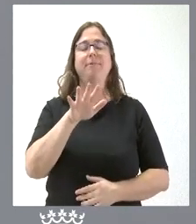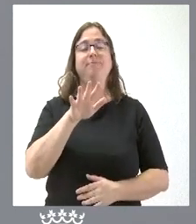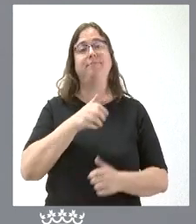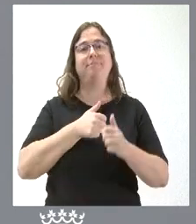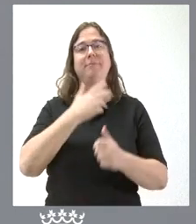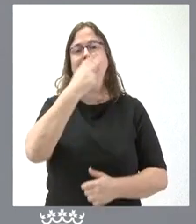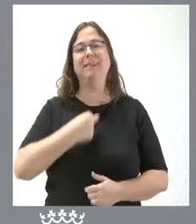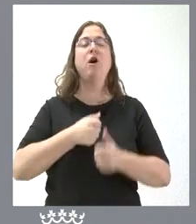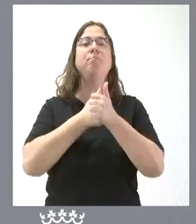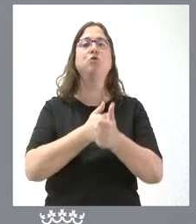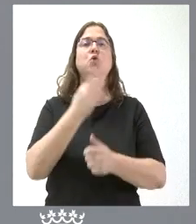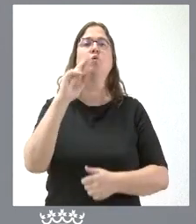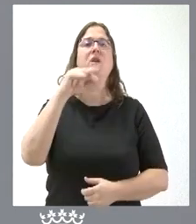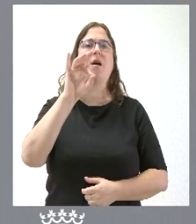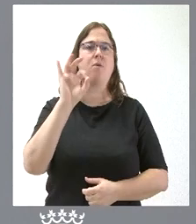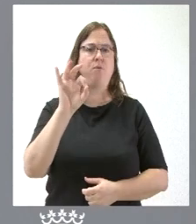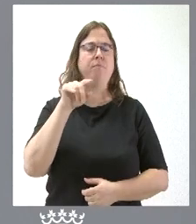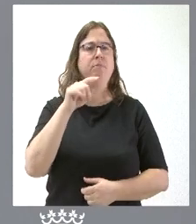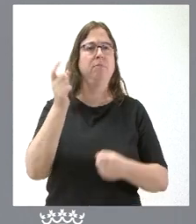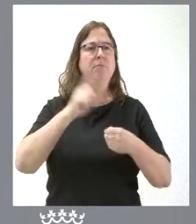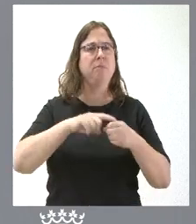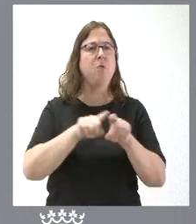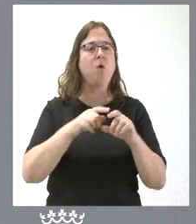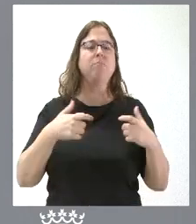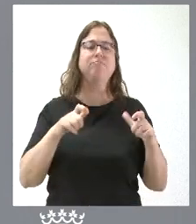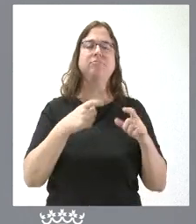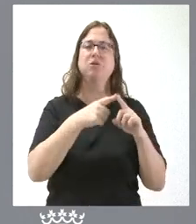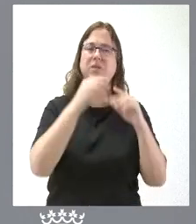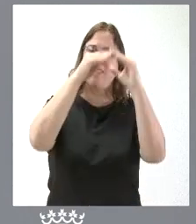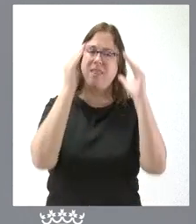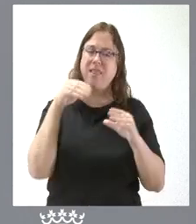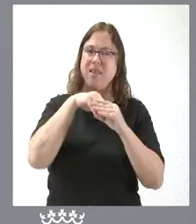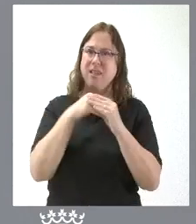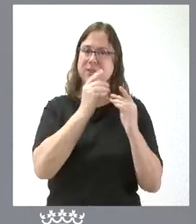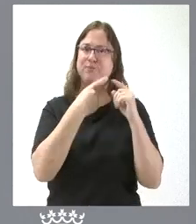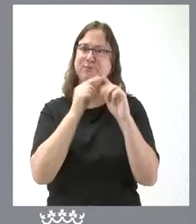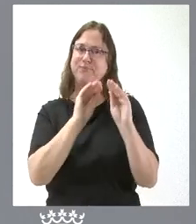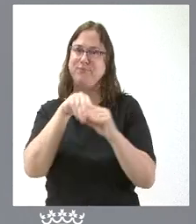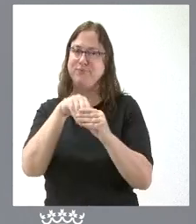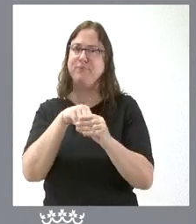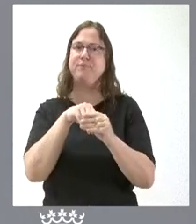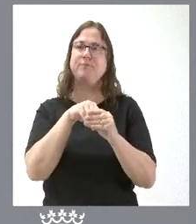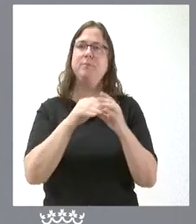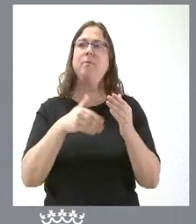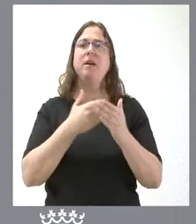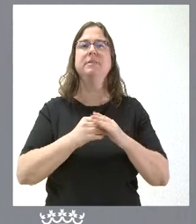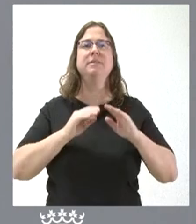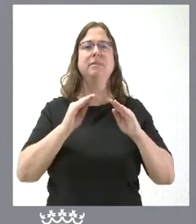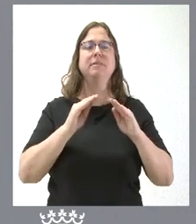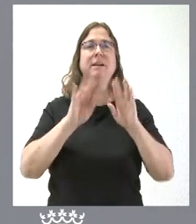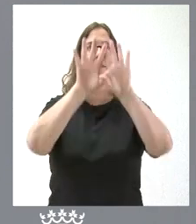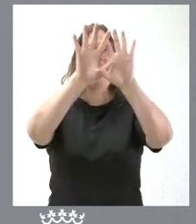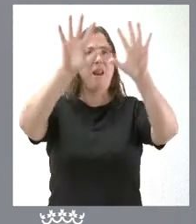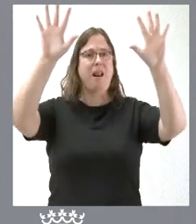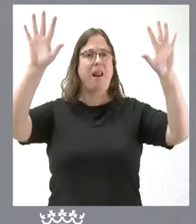de declaración, como partes integrantes, el conjunto de bienes muebles que acoge la iglesia, incluido el retablo